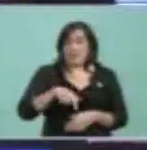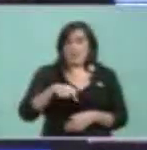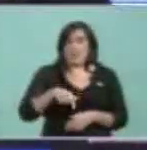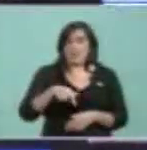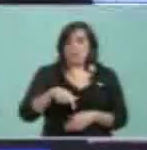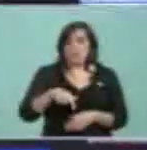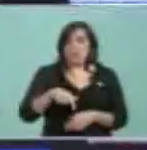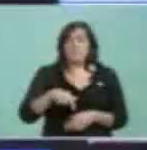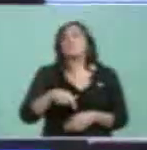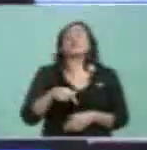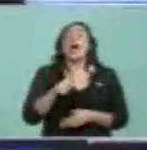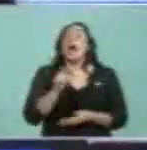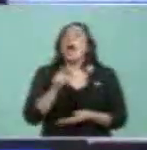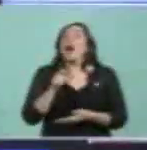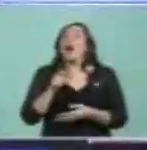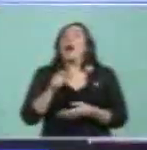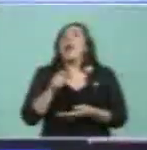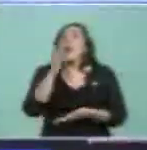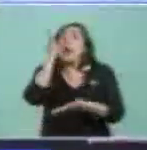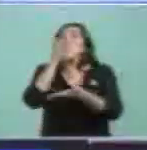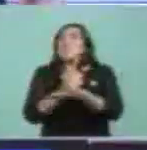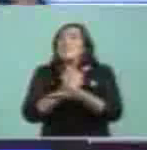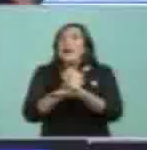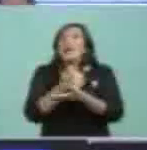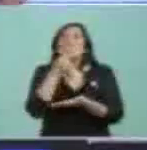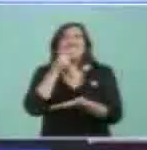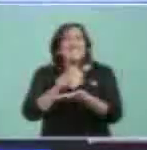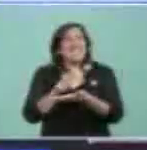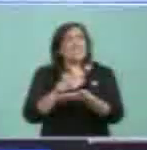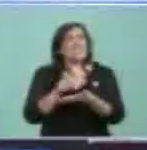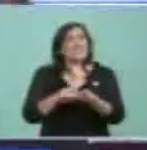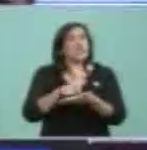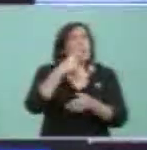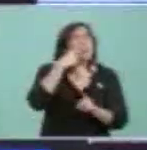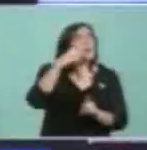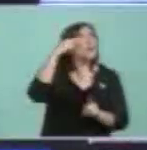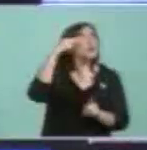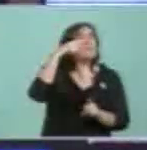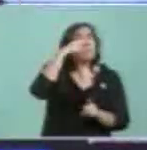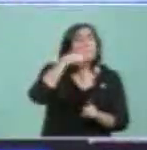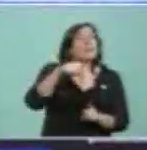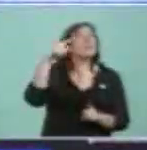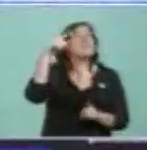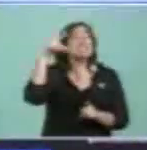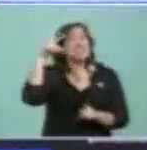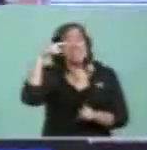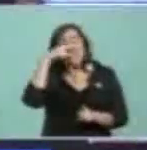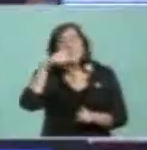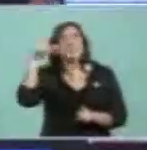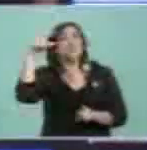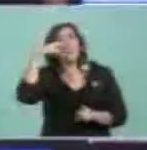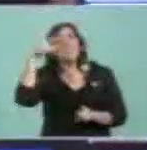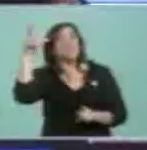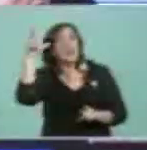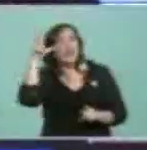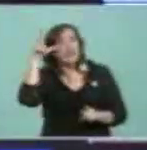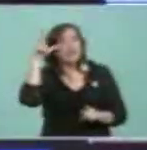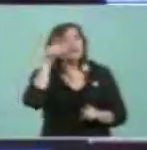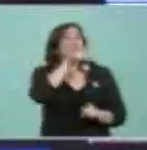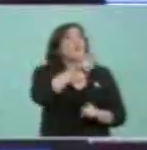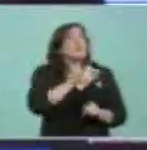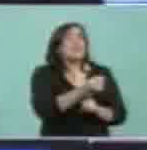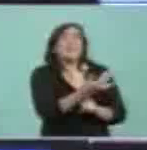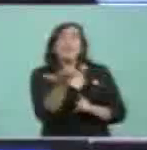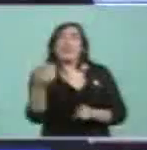la mitad de la población, según el censo del 78 de 1778, la mitad eran